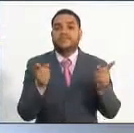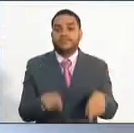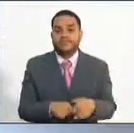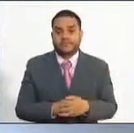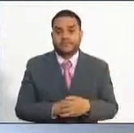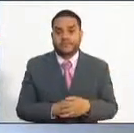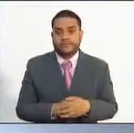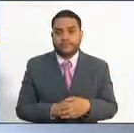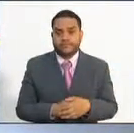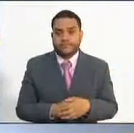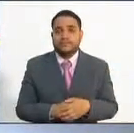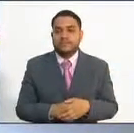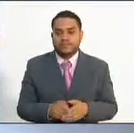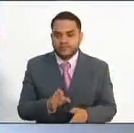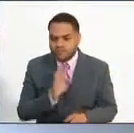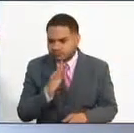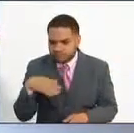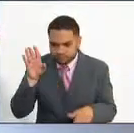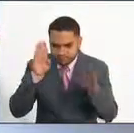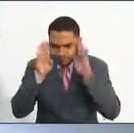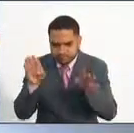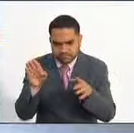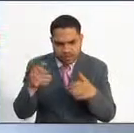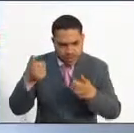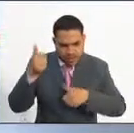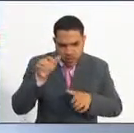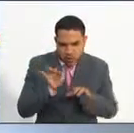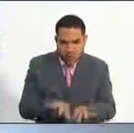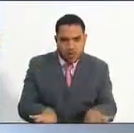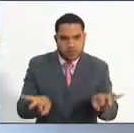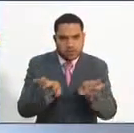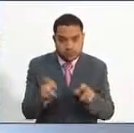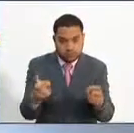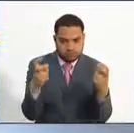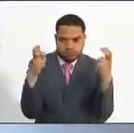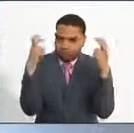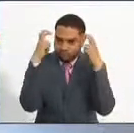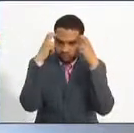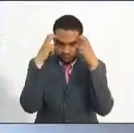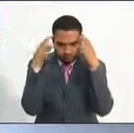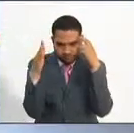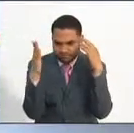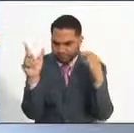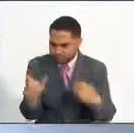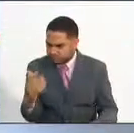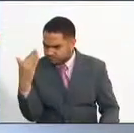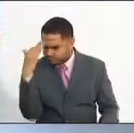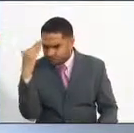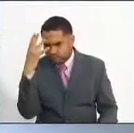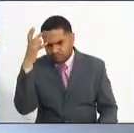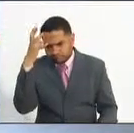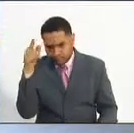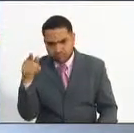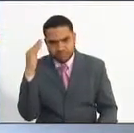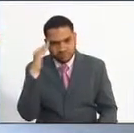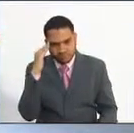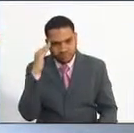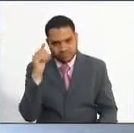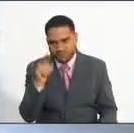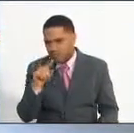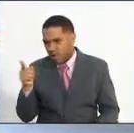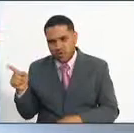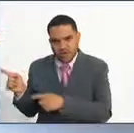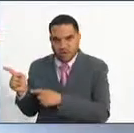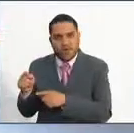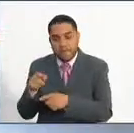tendencia de privilegiar ese tipo de criterio, dejando de lado otros criterios que son componentes también de las competencias laborales. Pues, si